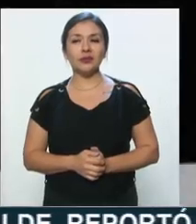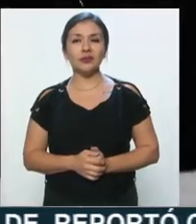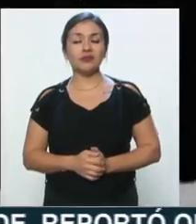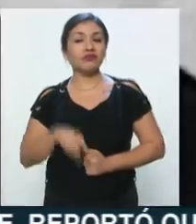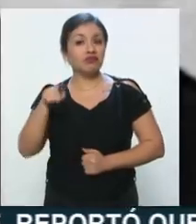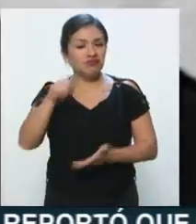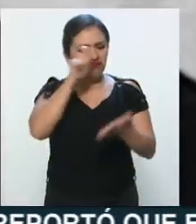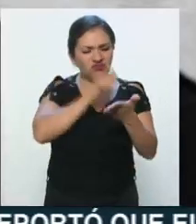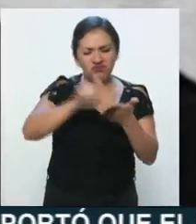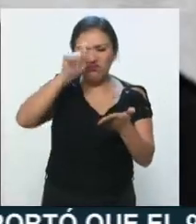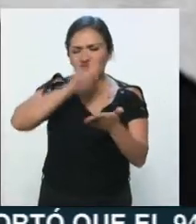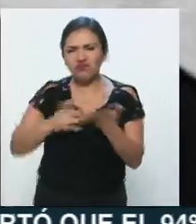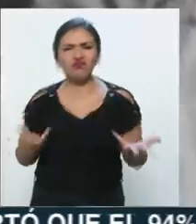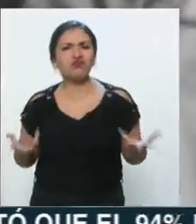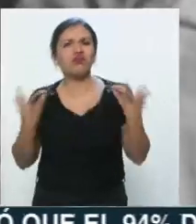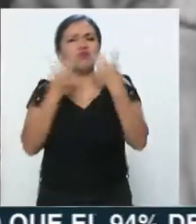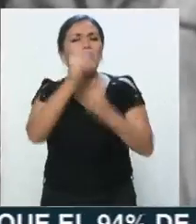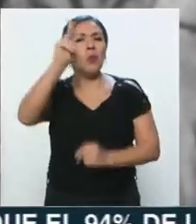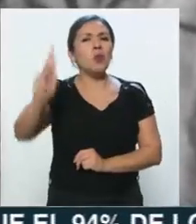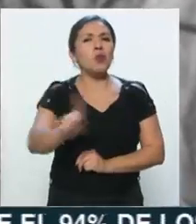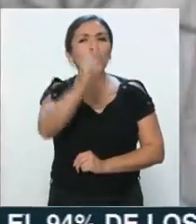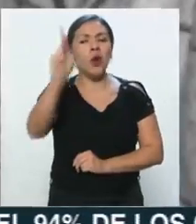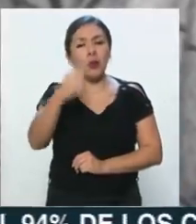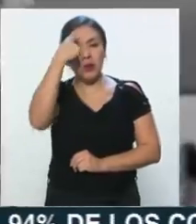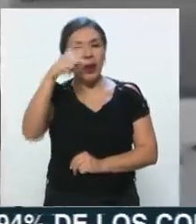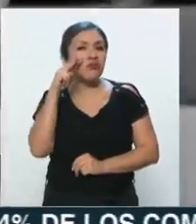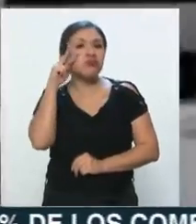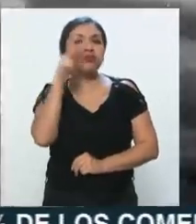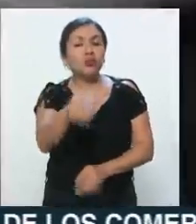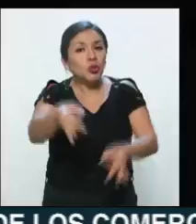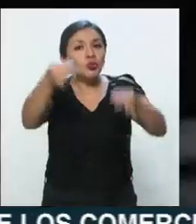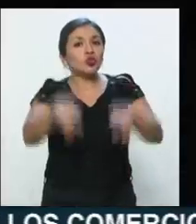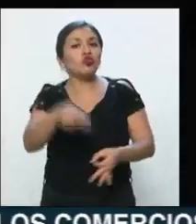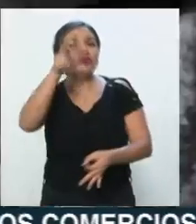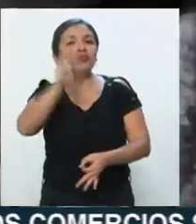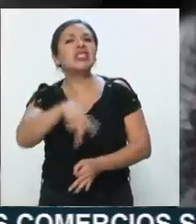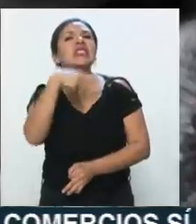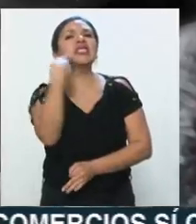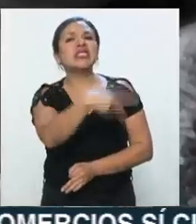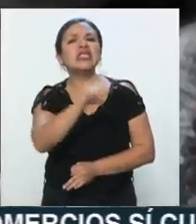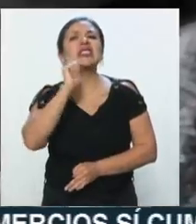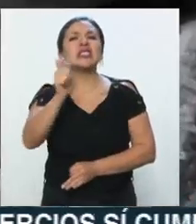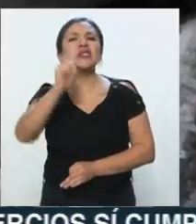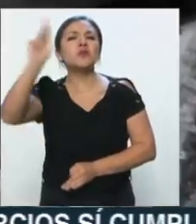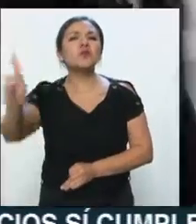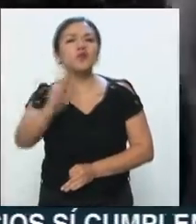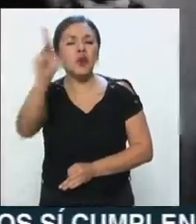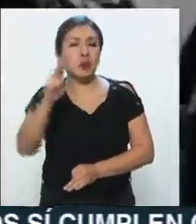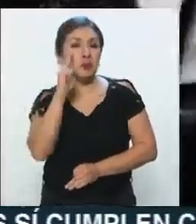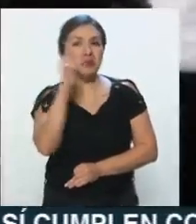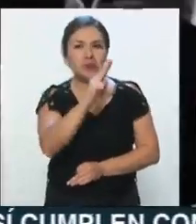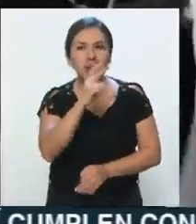Escritor del pueblo que puso a la realidad mexicana frente al espejo de la verdad para mostrar tanto sus caras más hermosas como sus heridas más